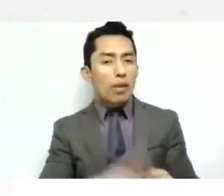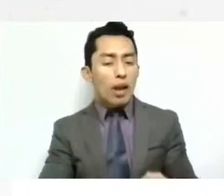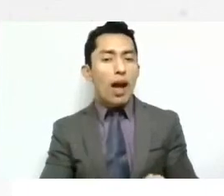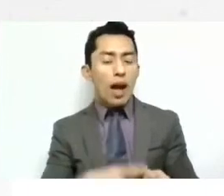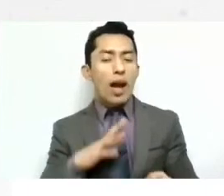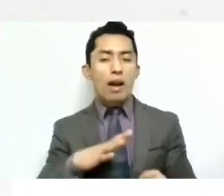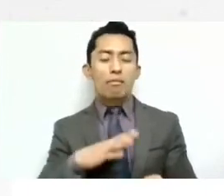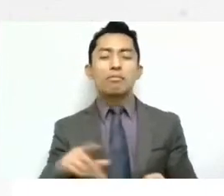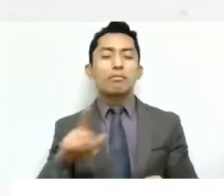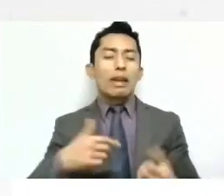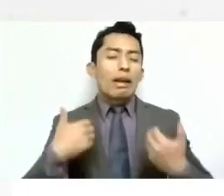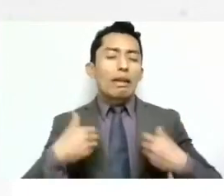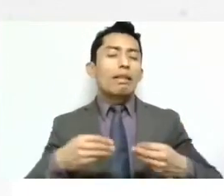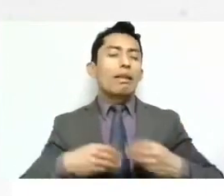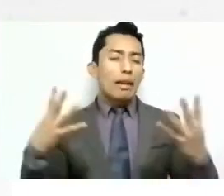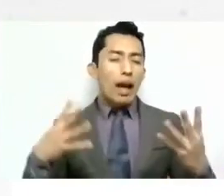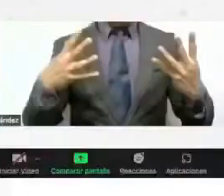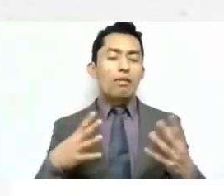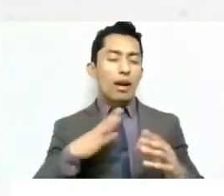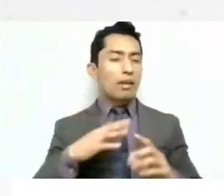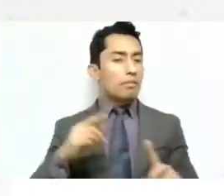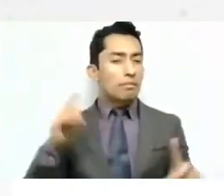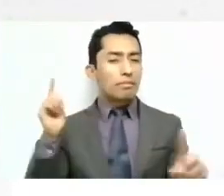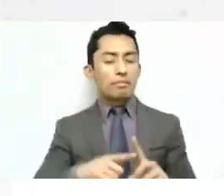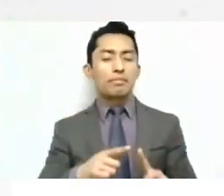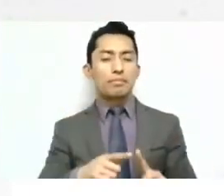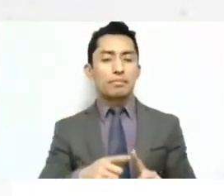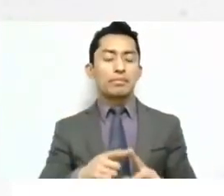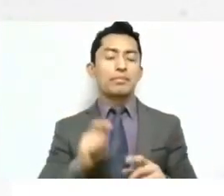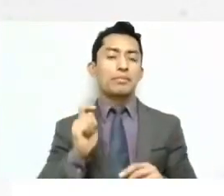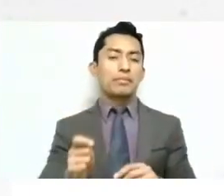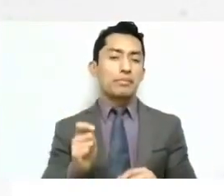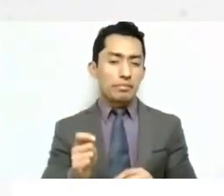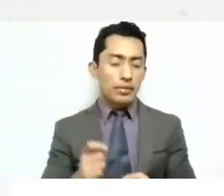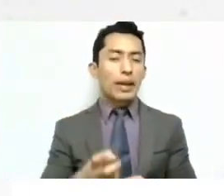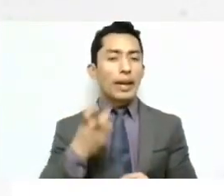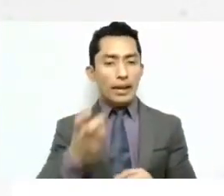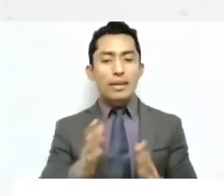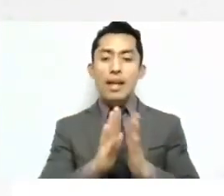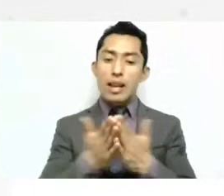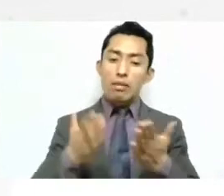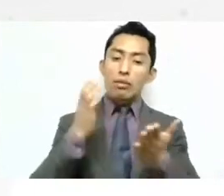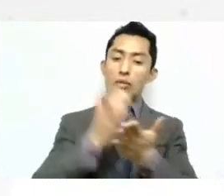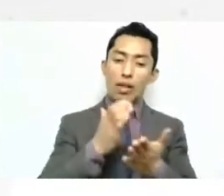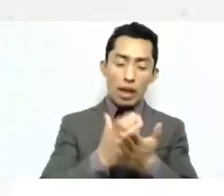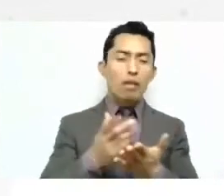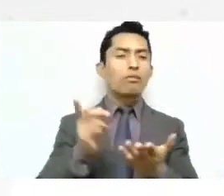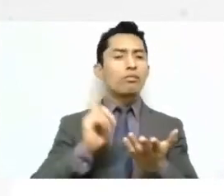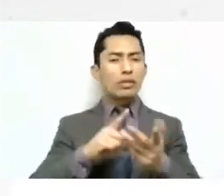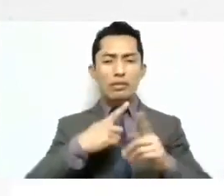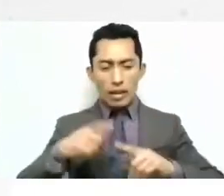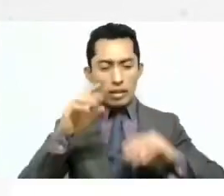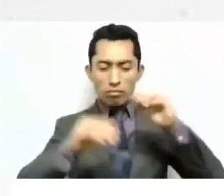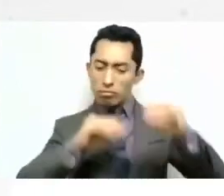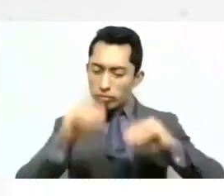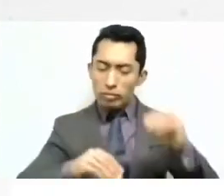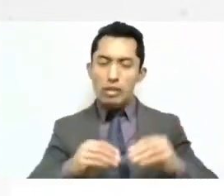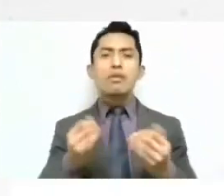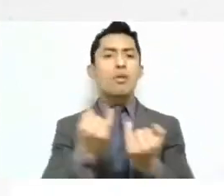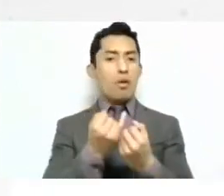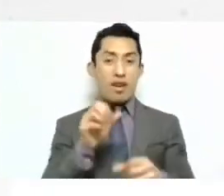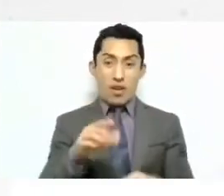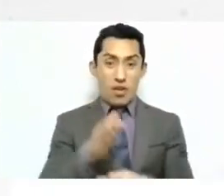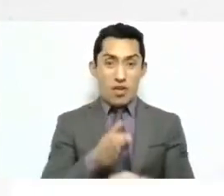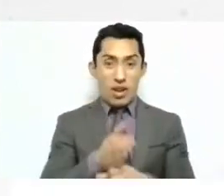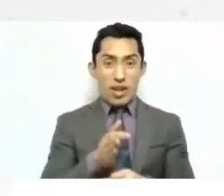de manera muy clara, de manera muy específica. Haciendo estos libros, estos cuadernos, y estas pláticas y charlas,